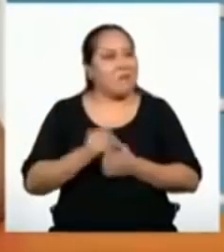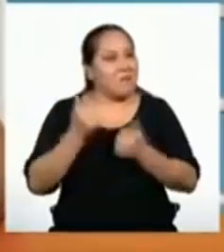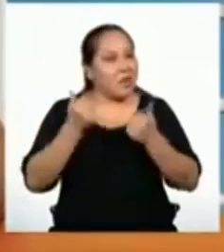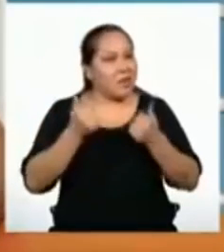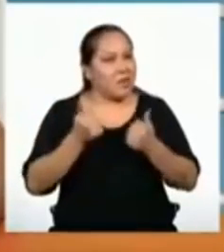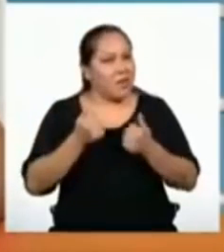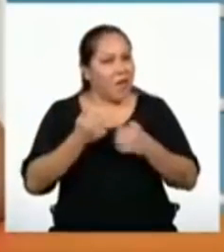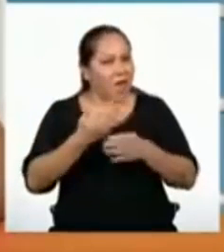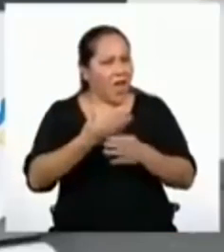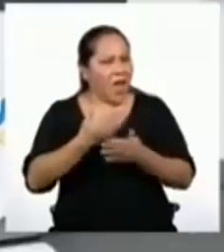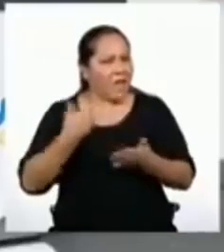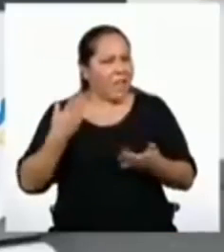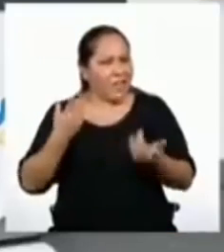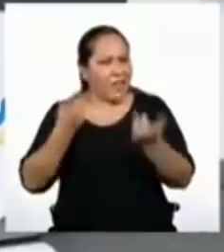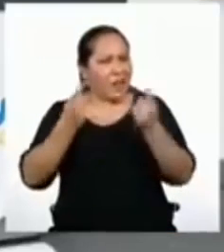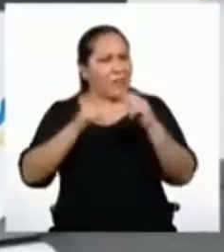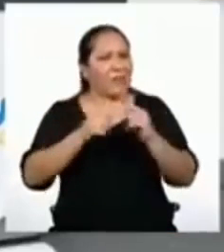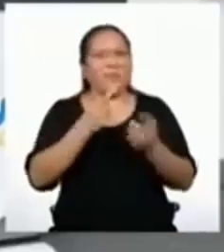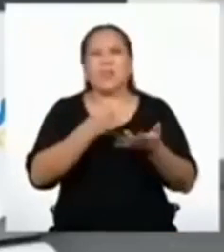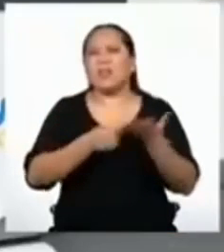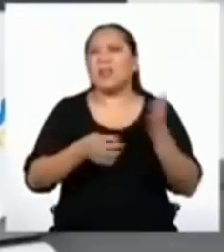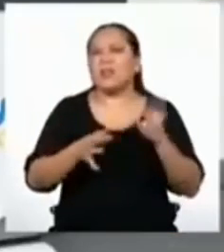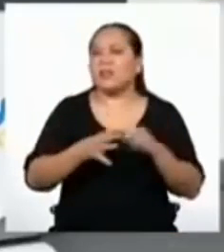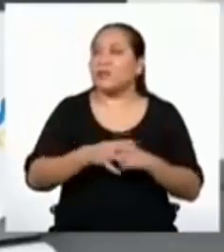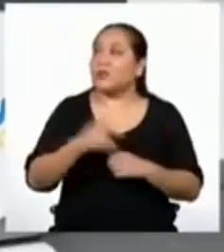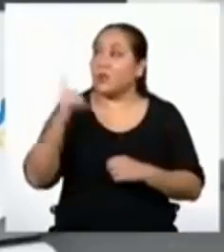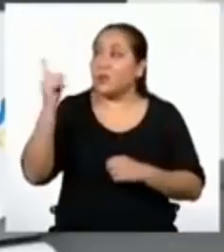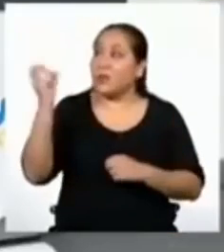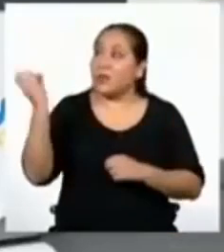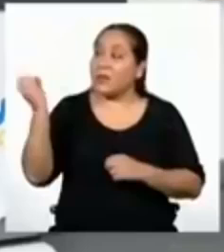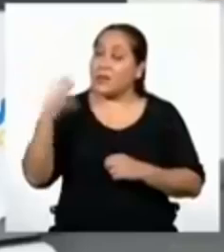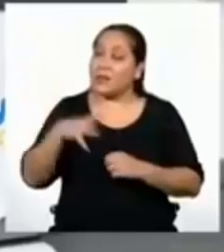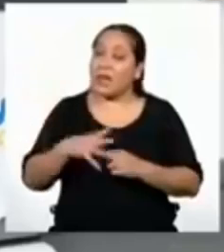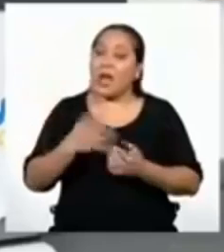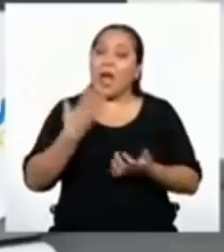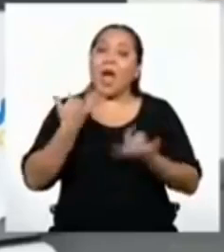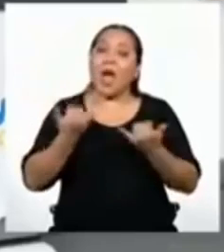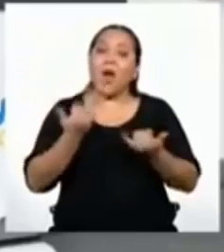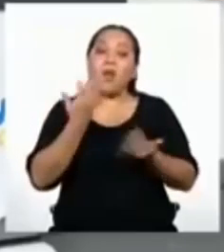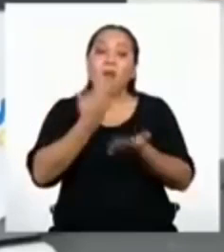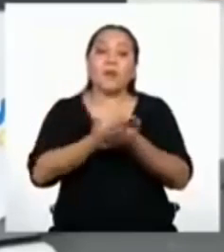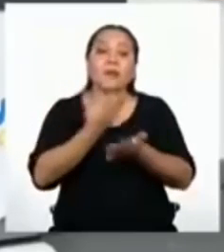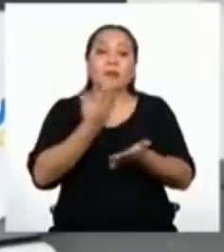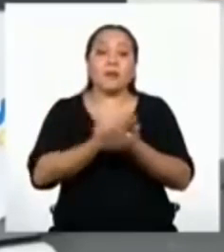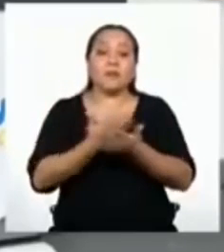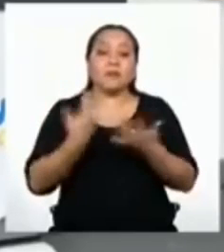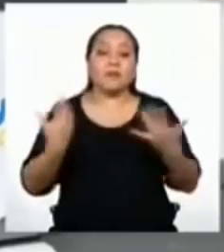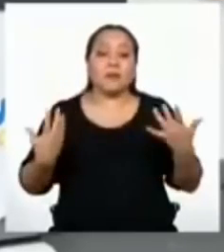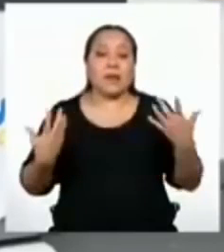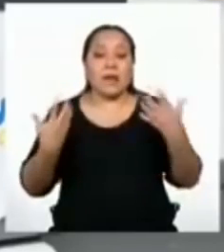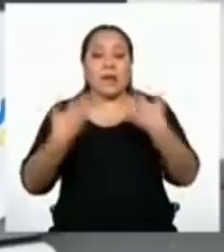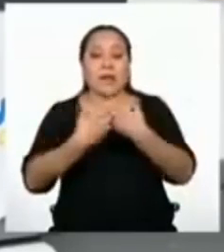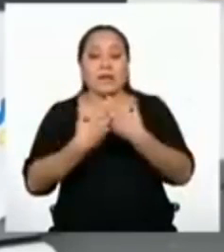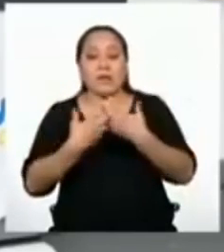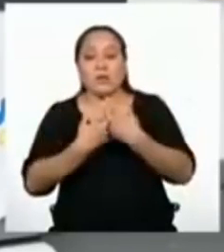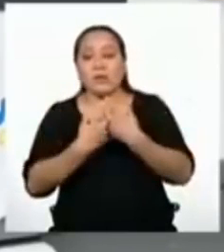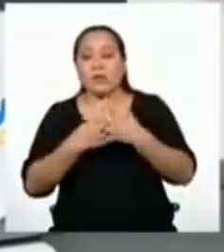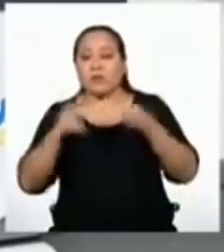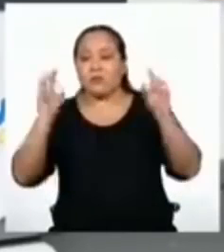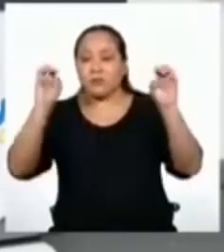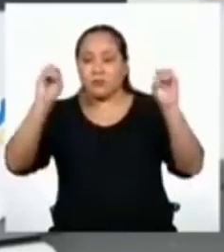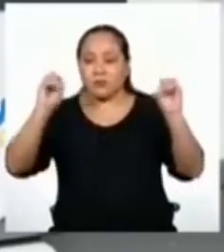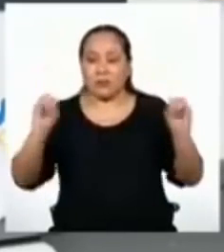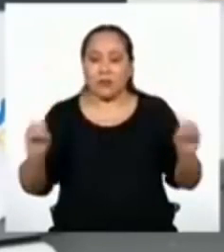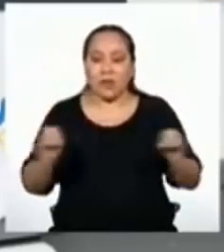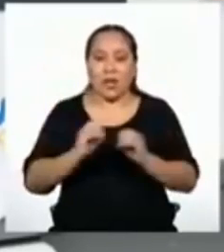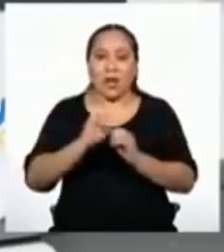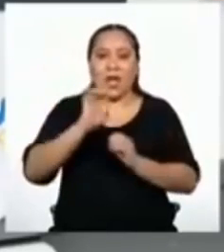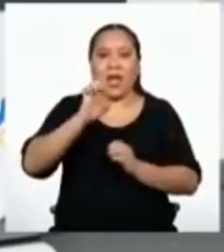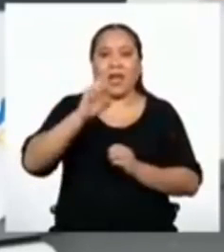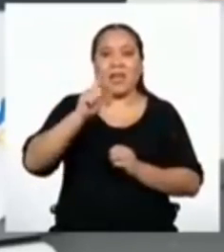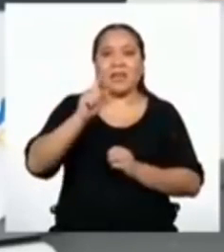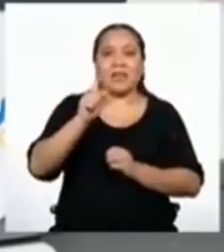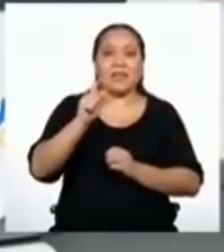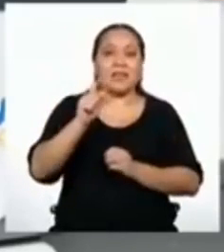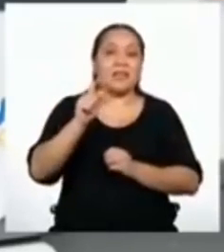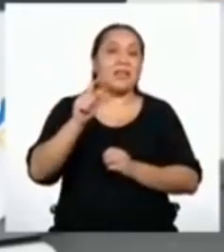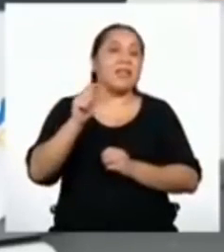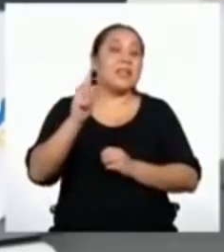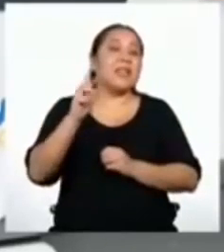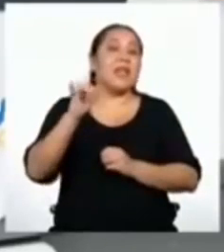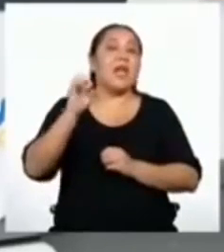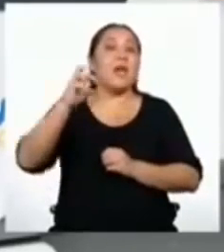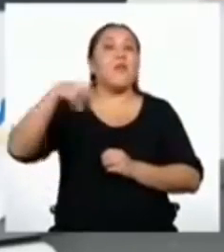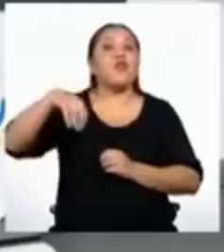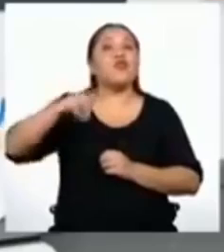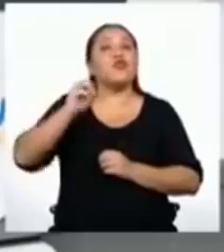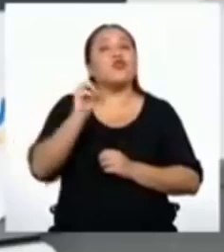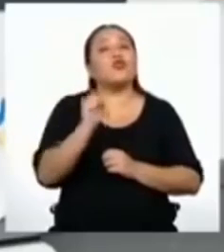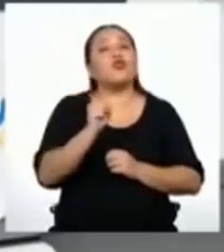estábamos antes en la pausa? Me dijiste que ahora íbamos a verificar la relación entre términos extremos y equidistantes en